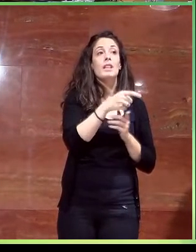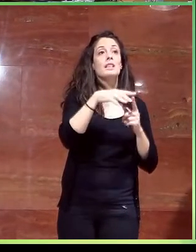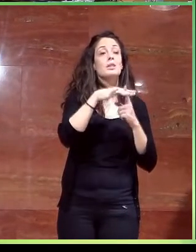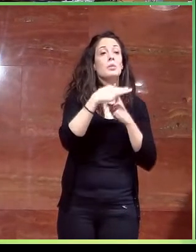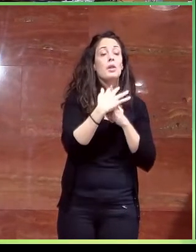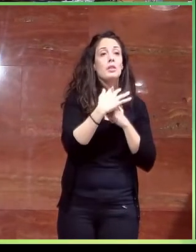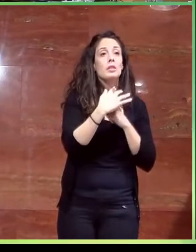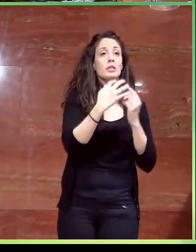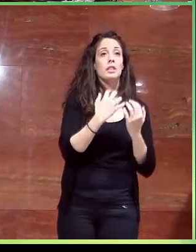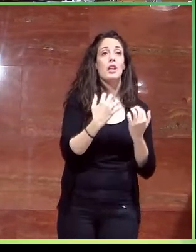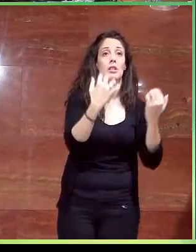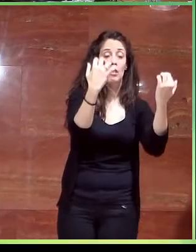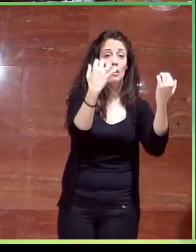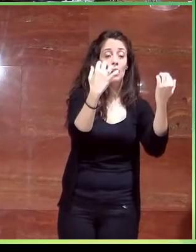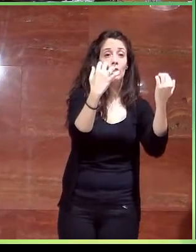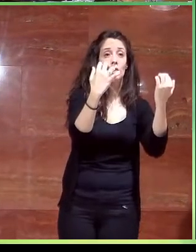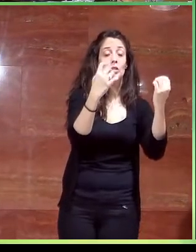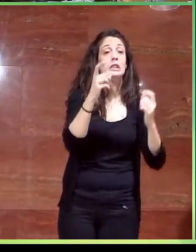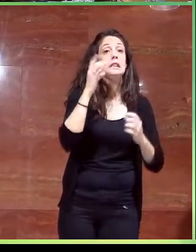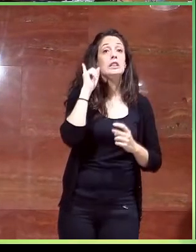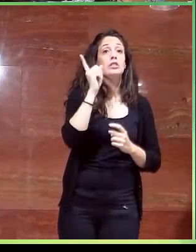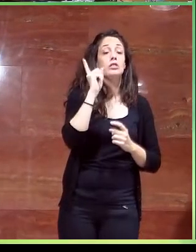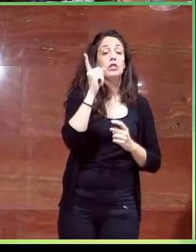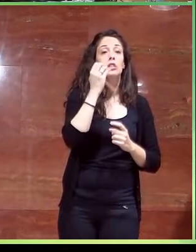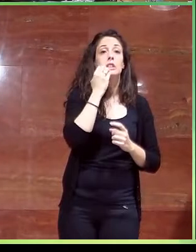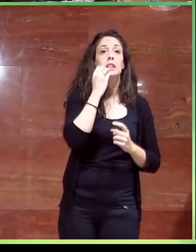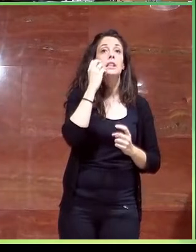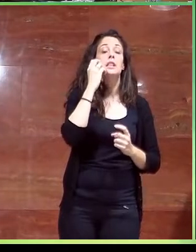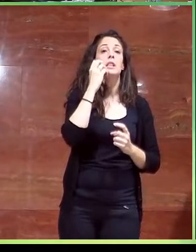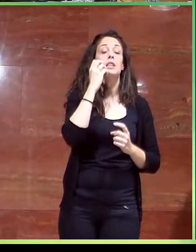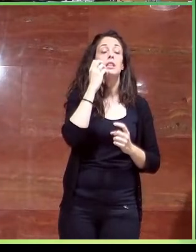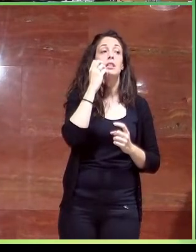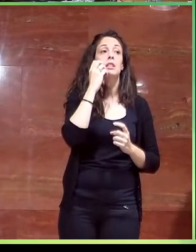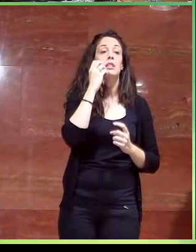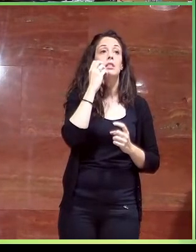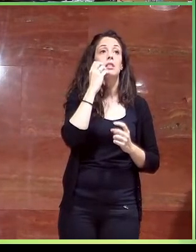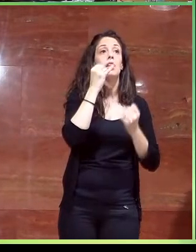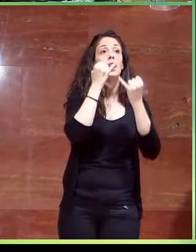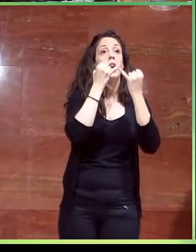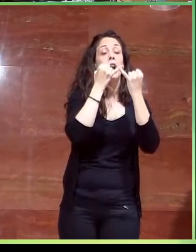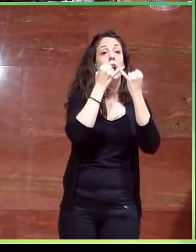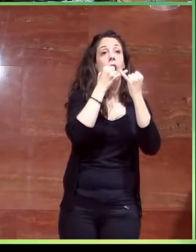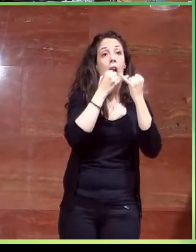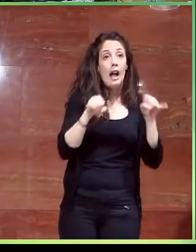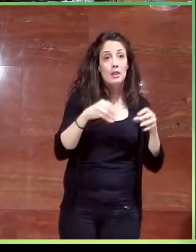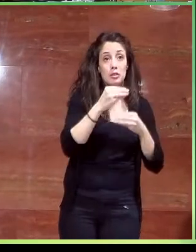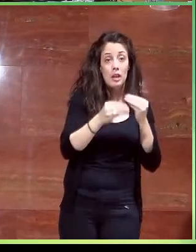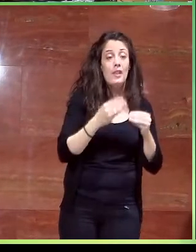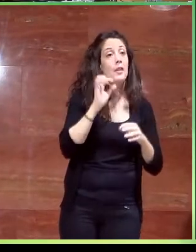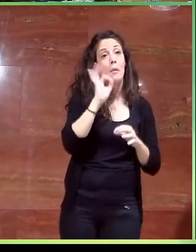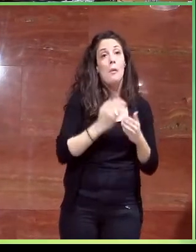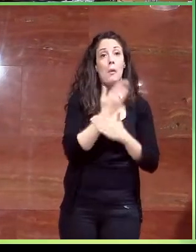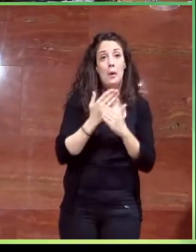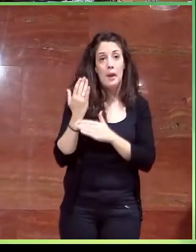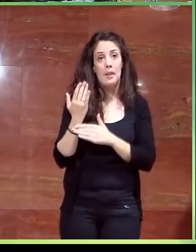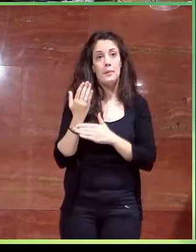que da acceso al salón de actos y que solamente se habilita en el caso de que se vaya a celebrar algún tipo de jornada en